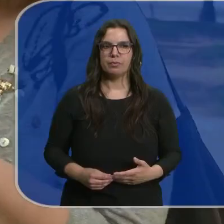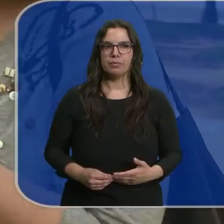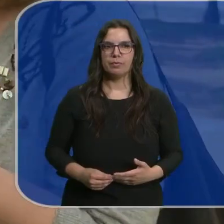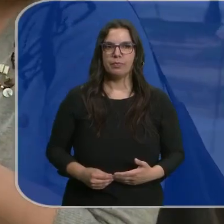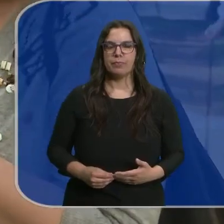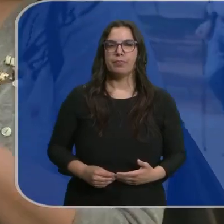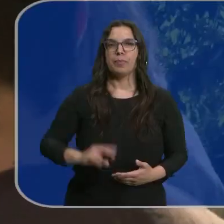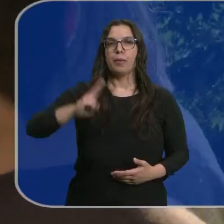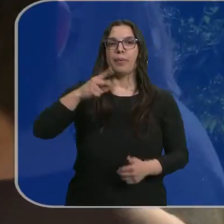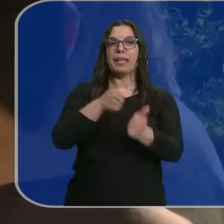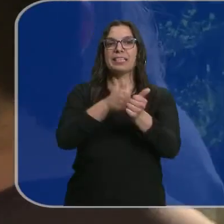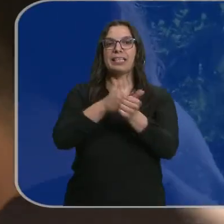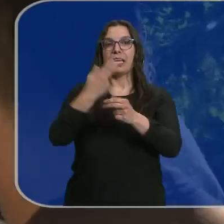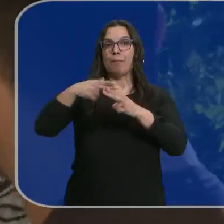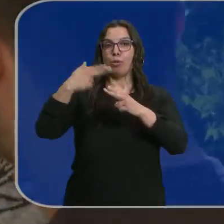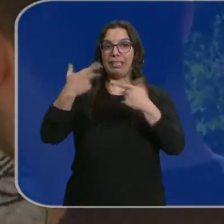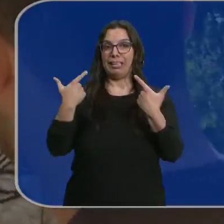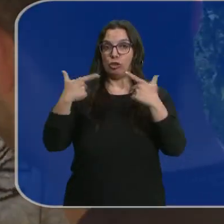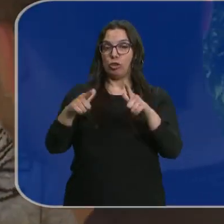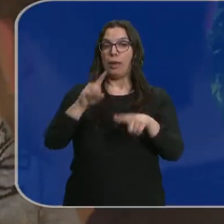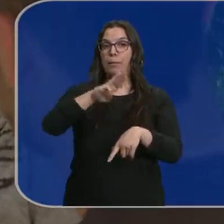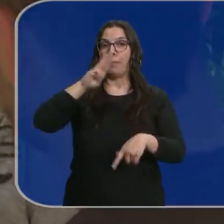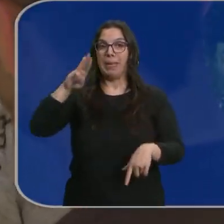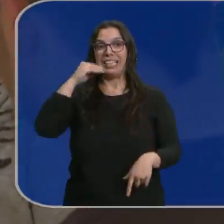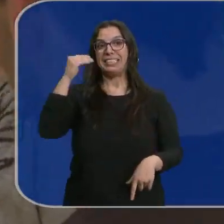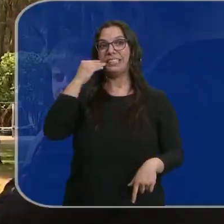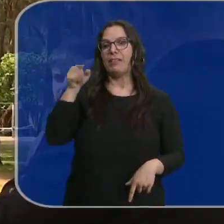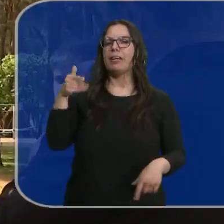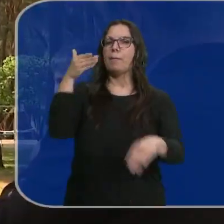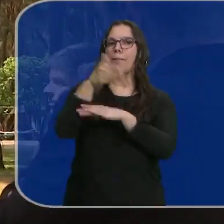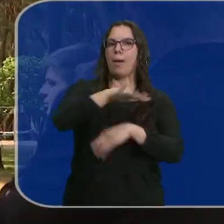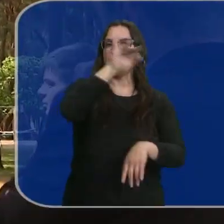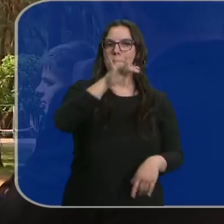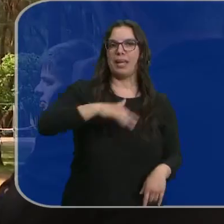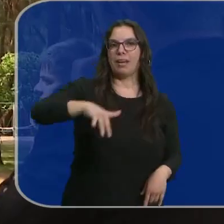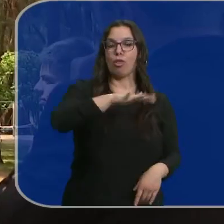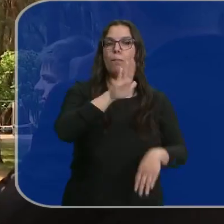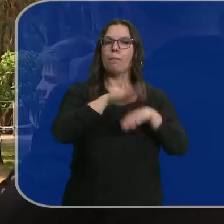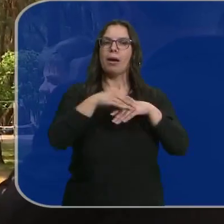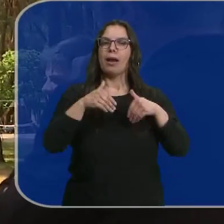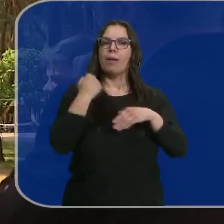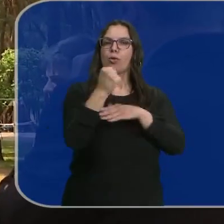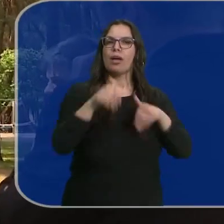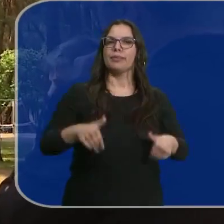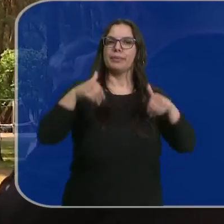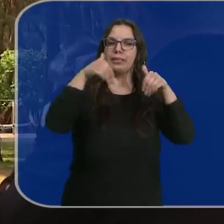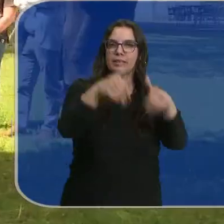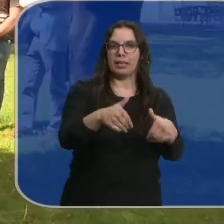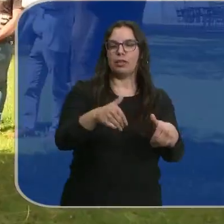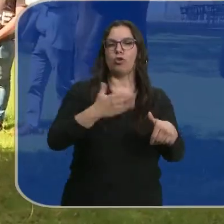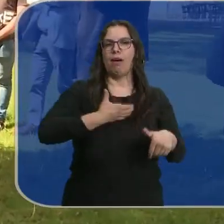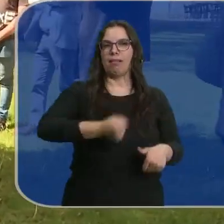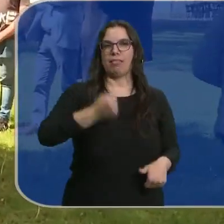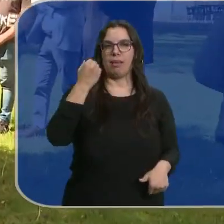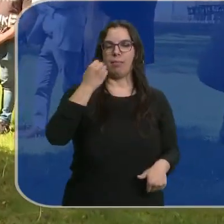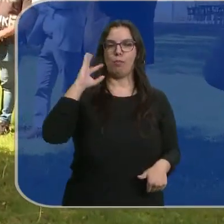Isabel Blanco, vicesecretaria de Política Sectorial del PP, también ha estado en este caso en el Bierzo para respaldar la candidatura de Marco Morala a la alcaldía de